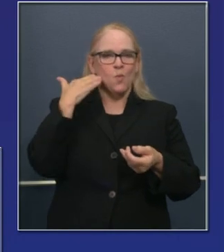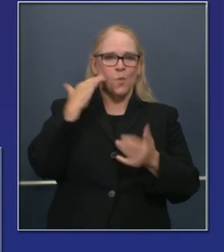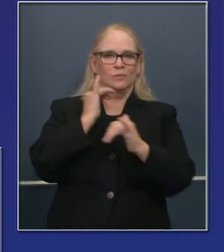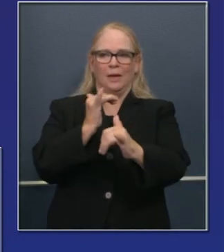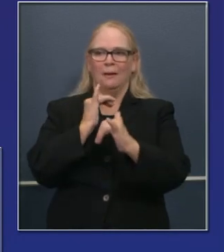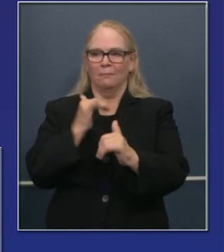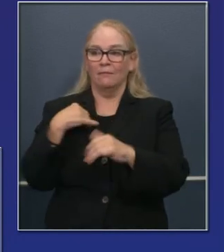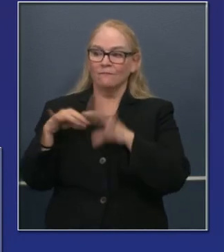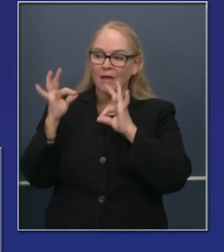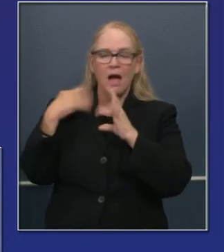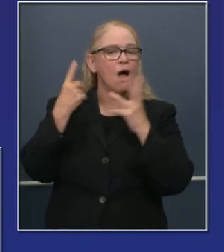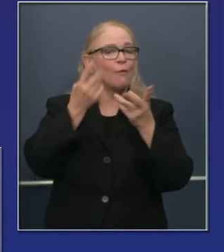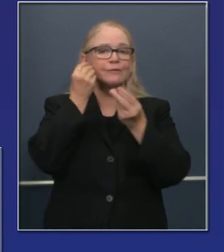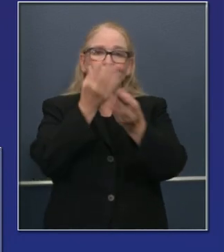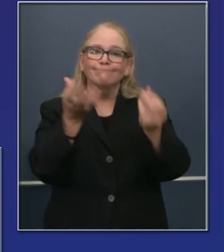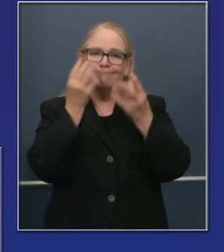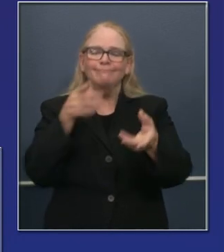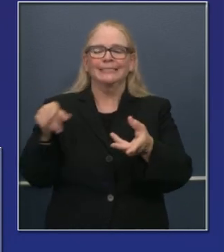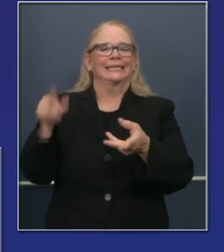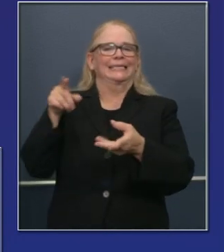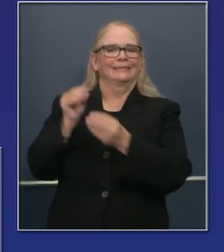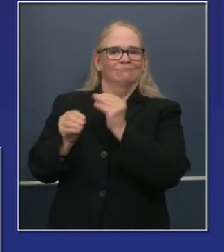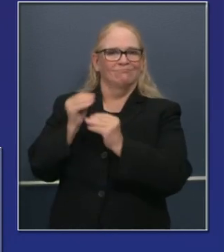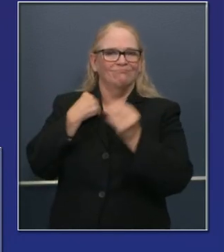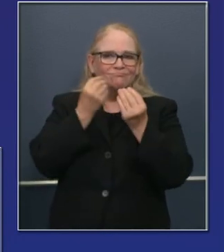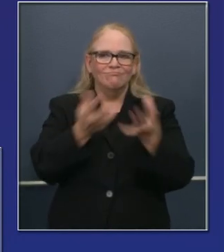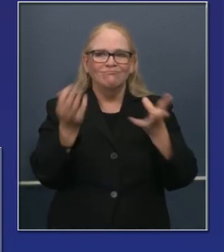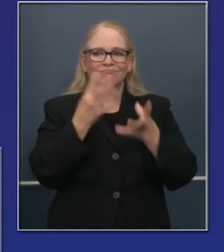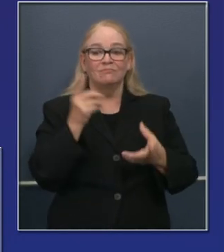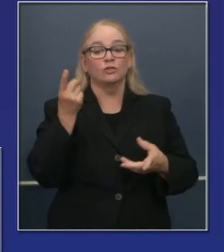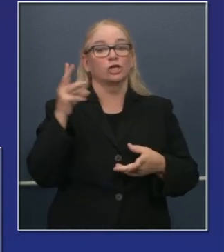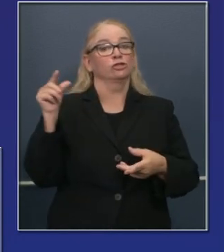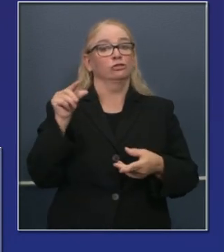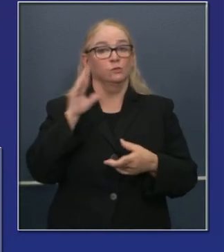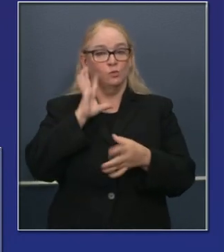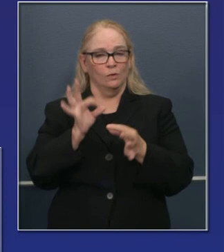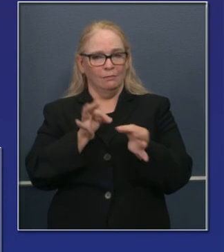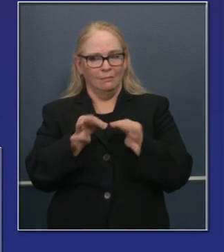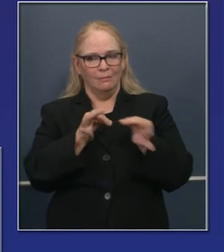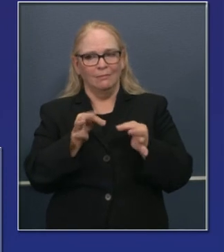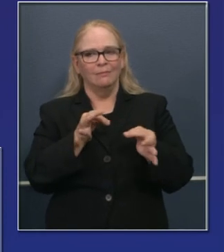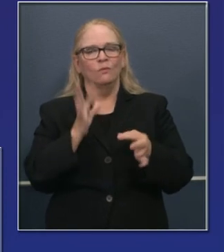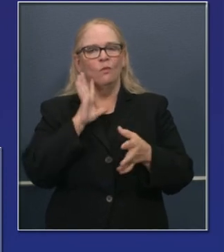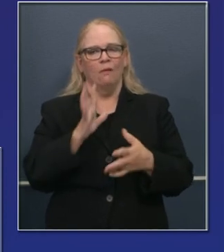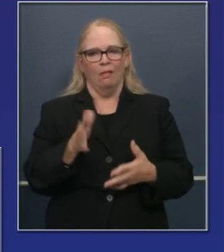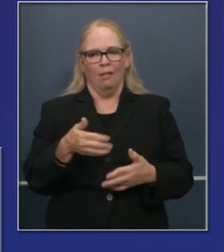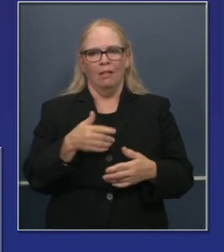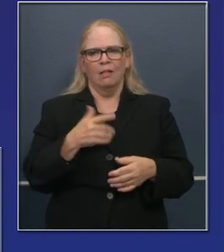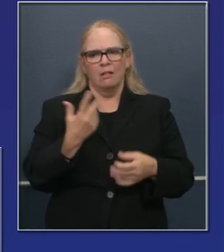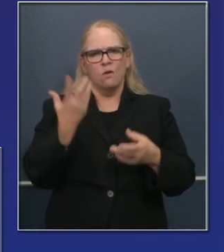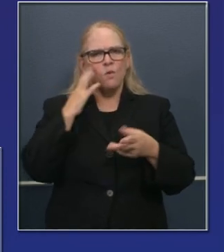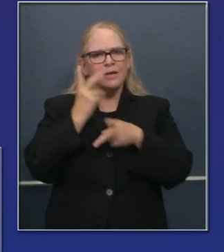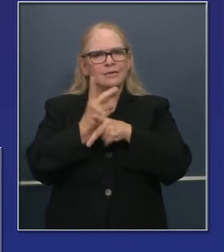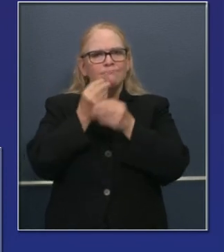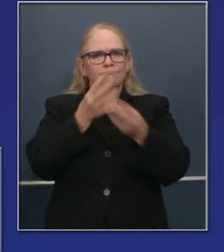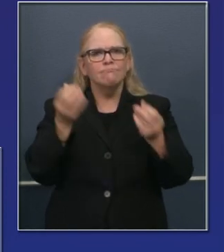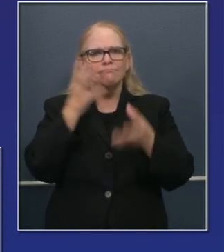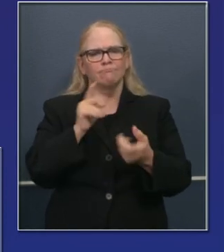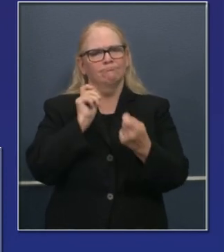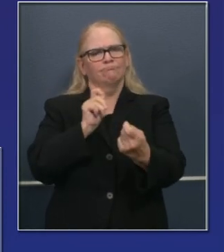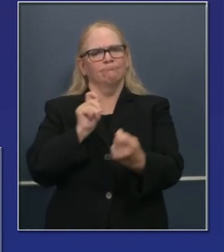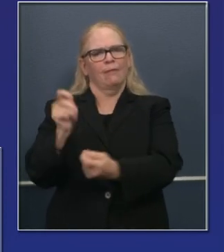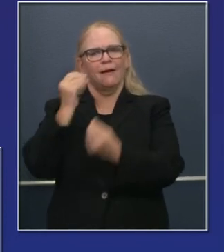proceso el martes, continuaremos con este proceso hoy con ustedes y quiero extenderlo ante ustedes también. Y quiero